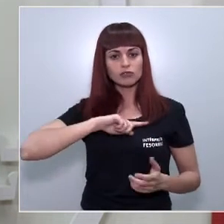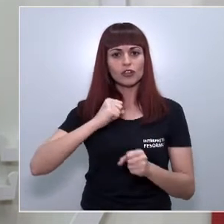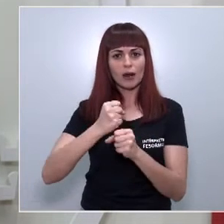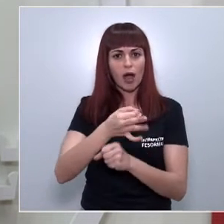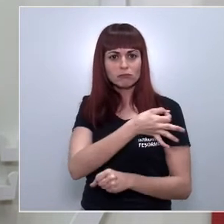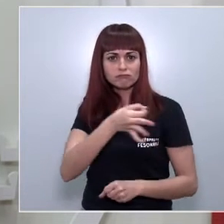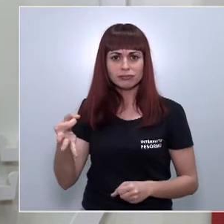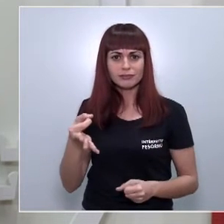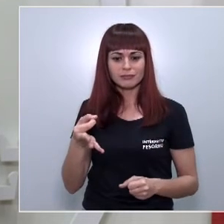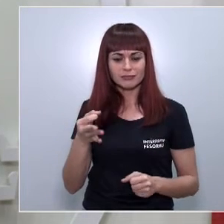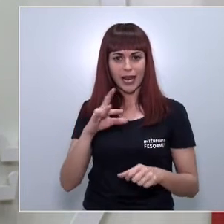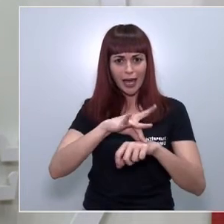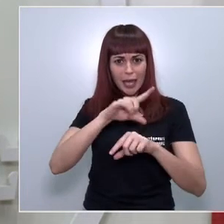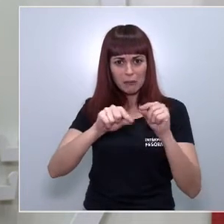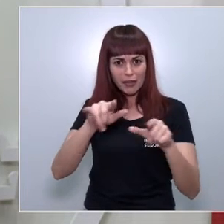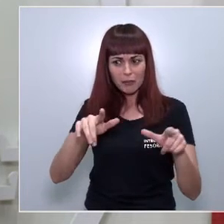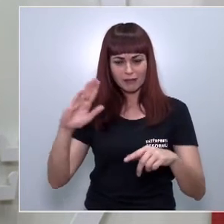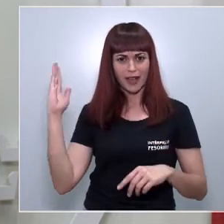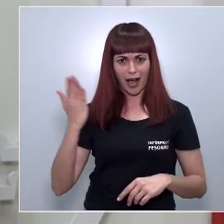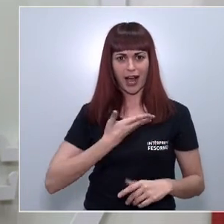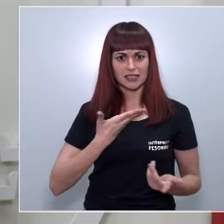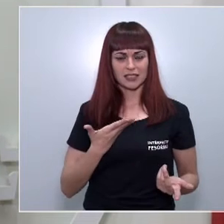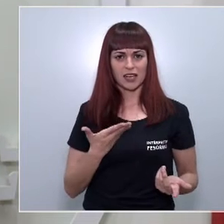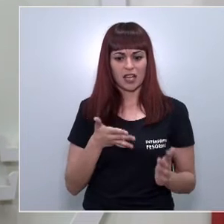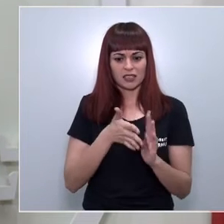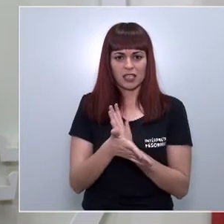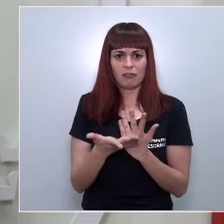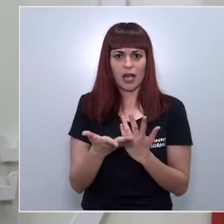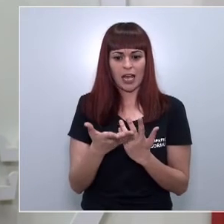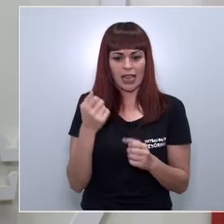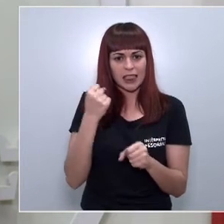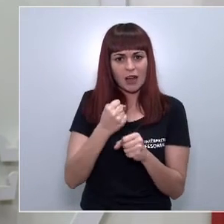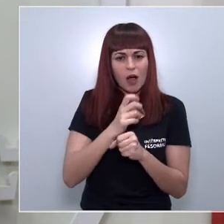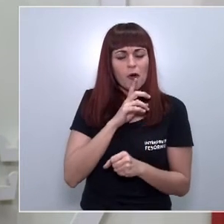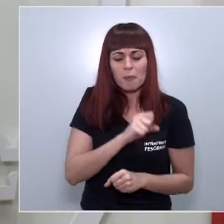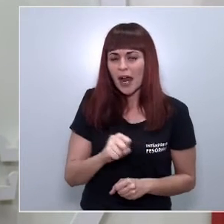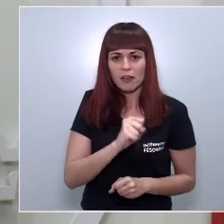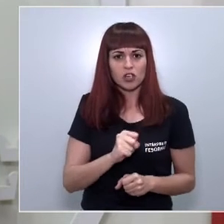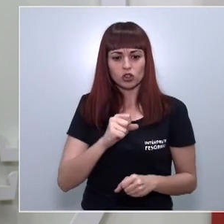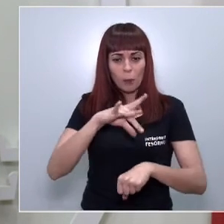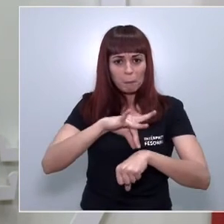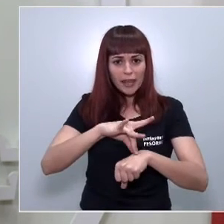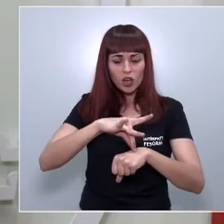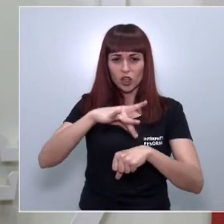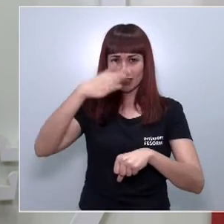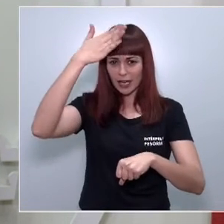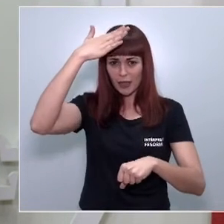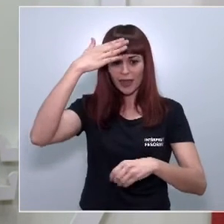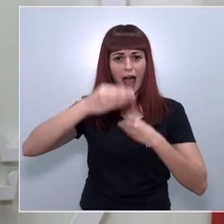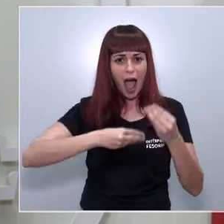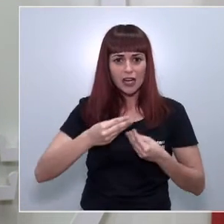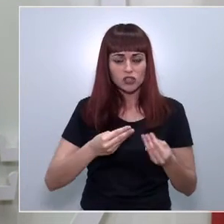contención de la epidemia, con lo que se desprecia a sí mismo el espectacular trabajo realizado por nuestros médicos de atención primaria